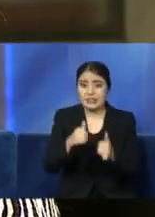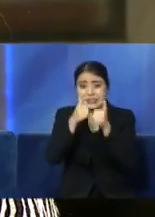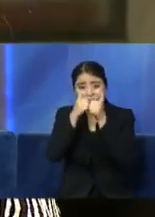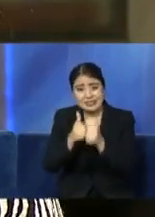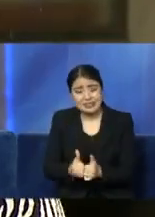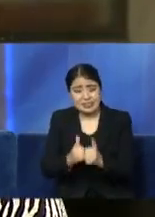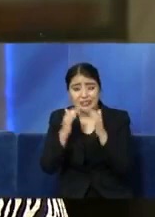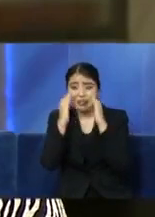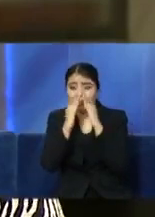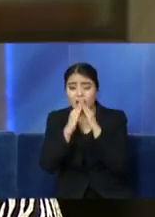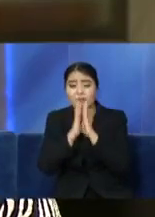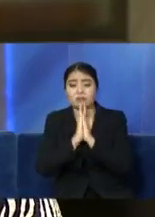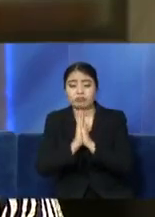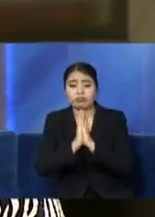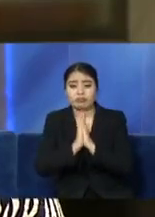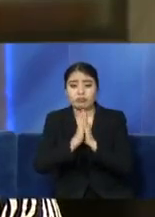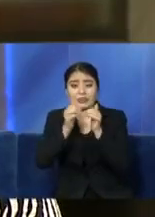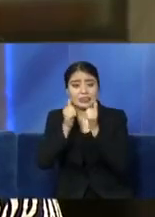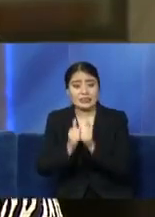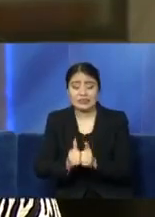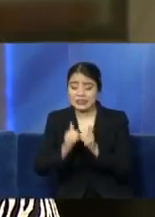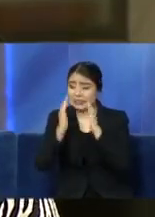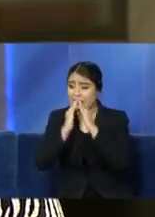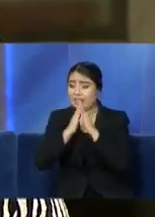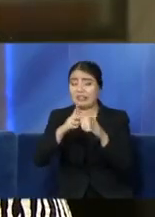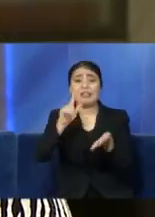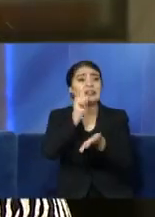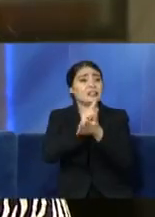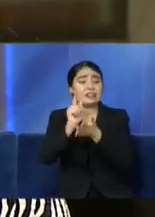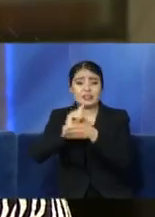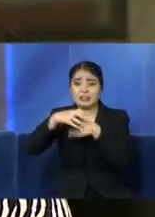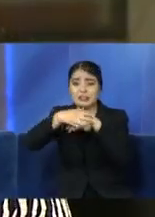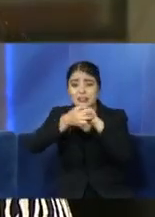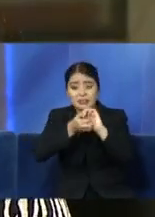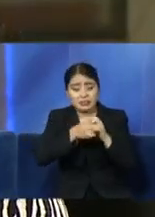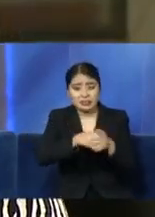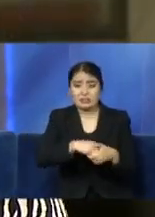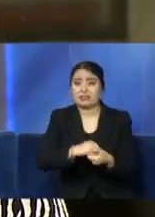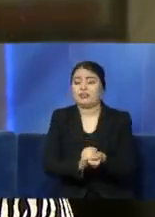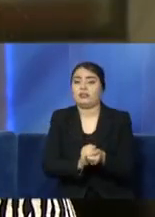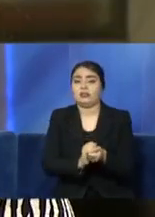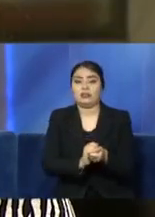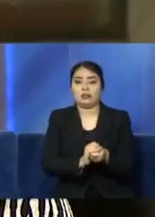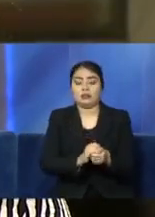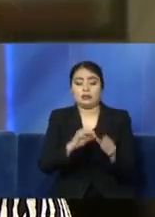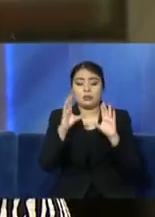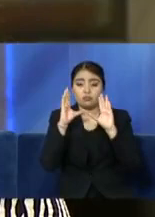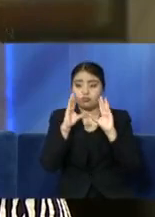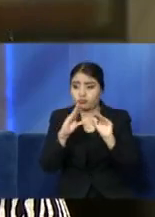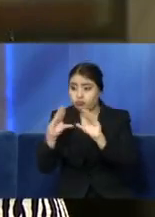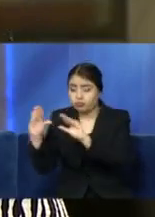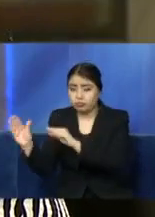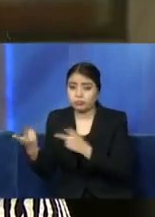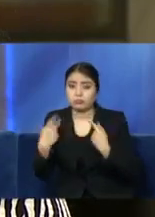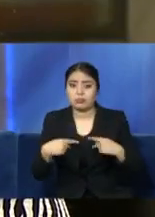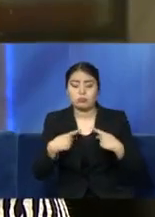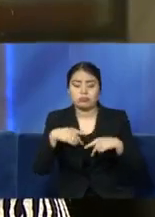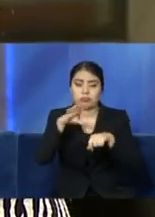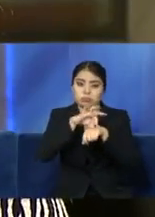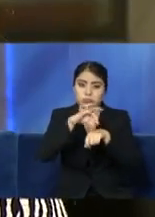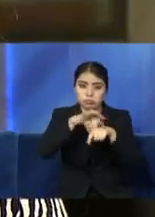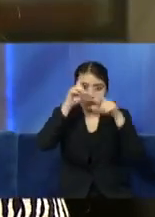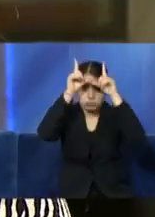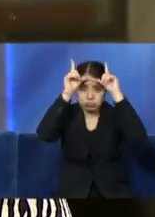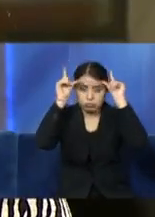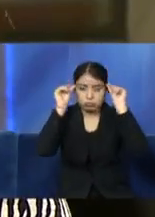si no tiene que salir, que tenga las medidas de higiene de manos adecuadas, la capacitación al personal de salud, por supuesto, que estamos trabajando muy duro